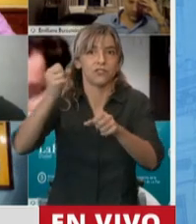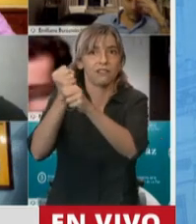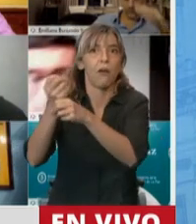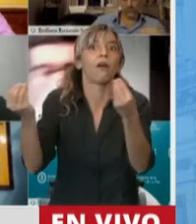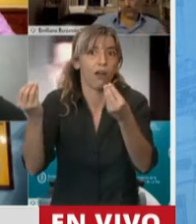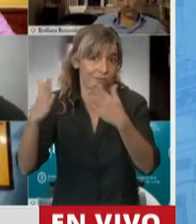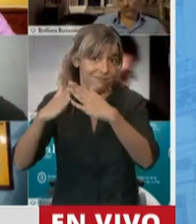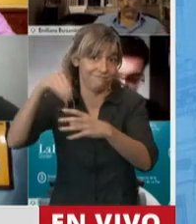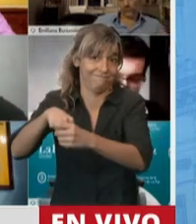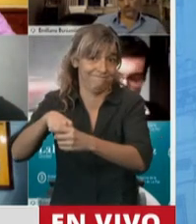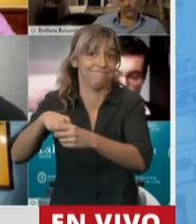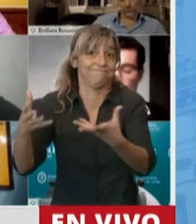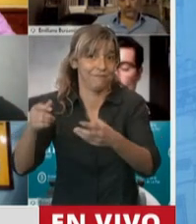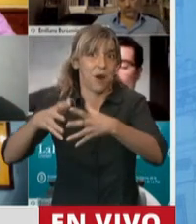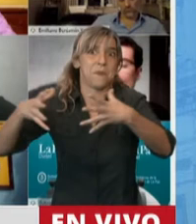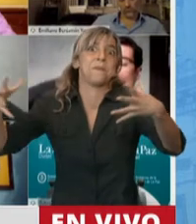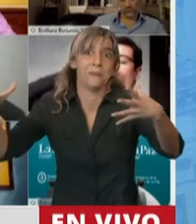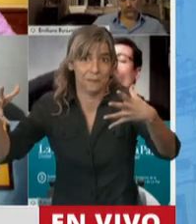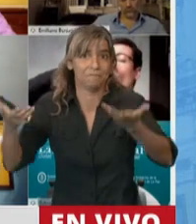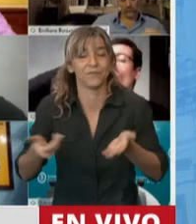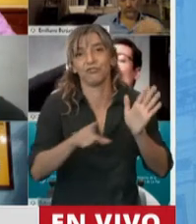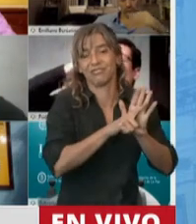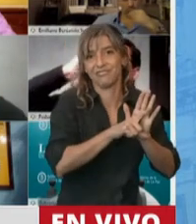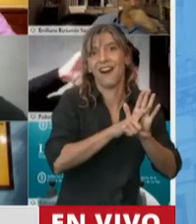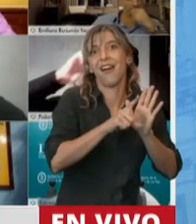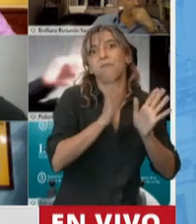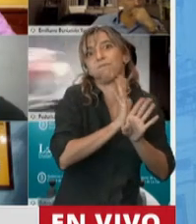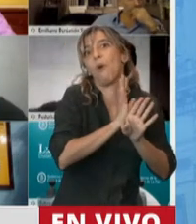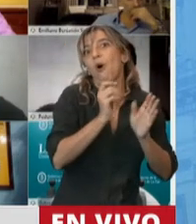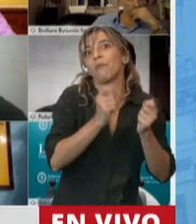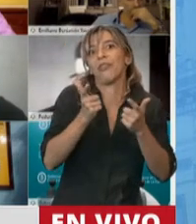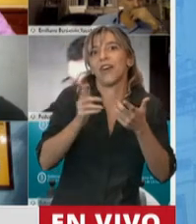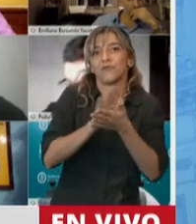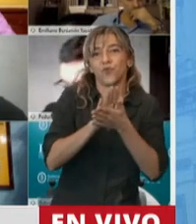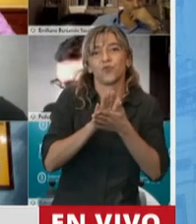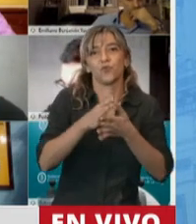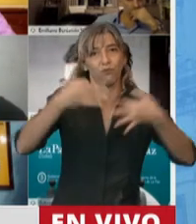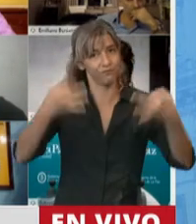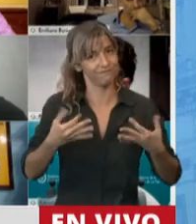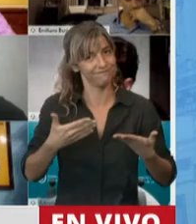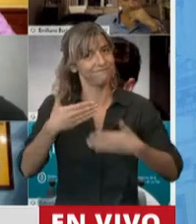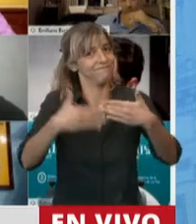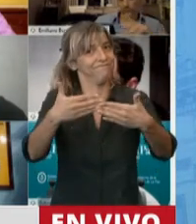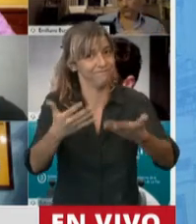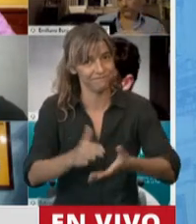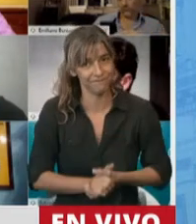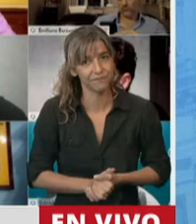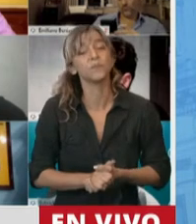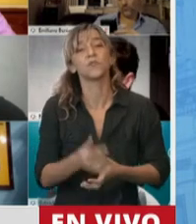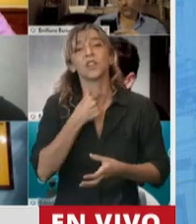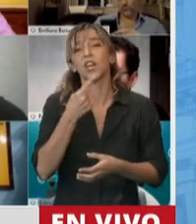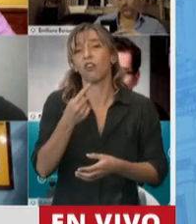esto y para finalizar, señor presidente, me gustaría decir dos cuestiones que son muy importantes para el bloque